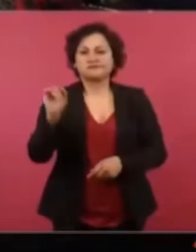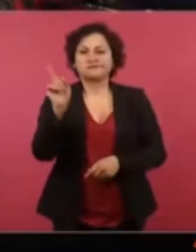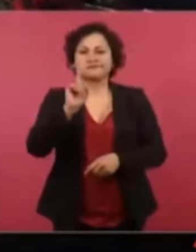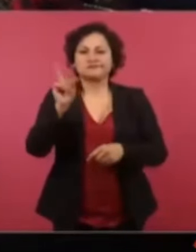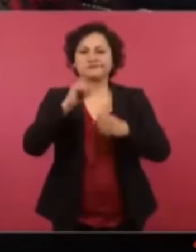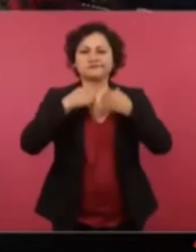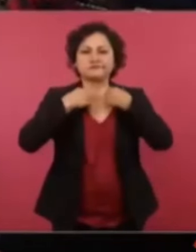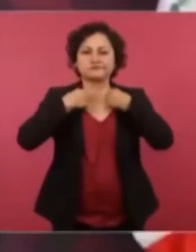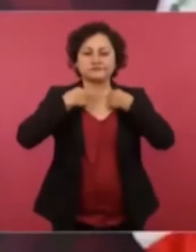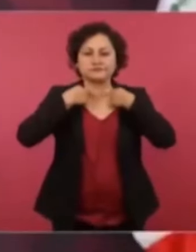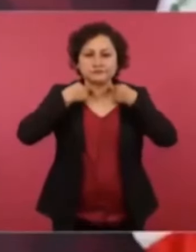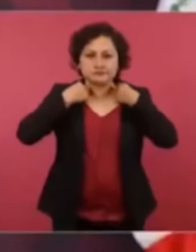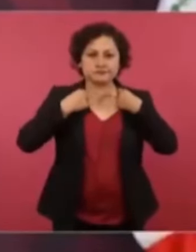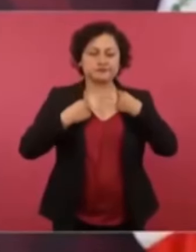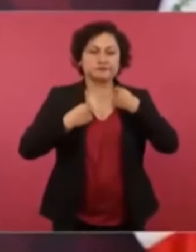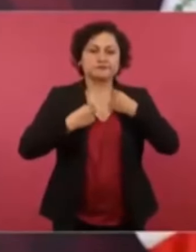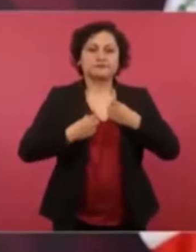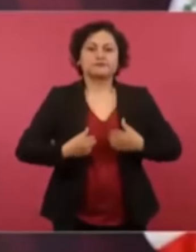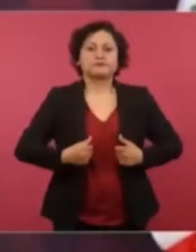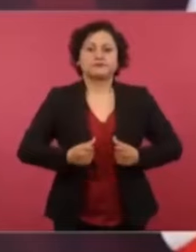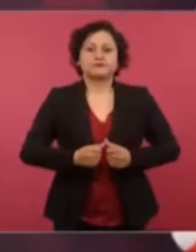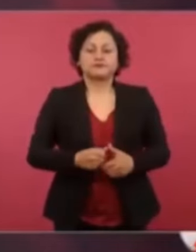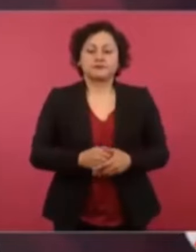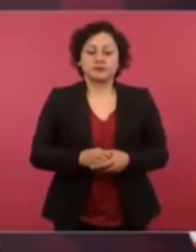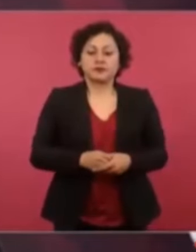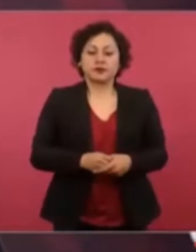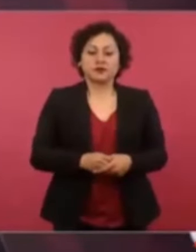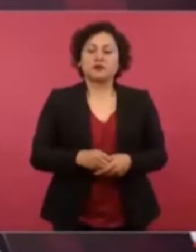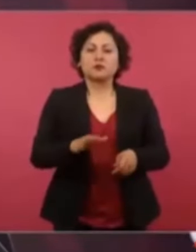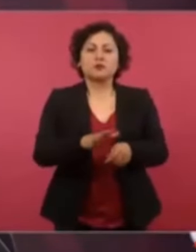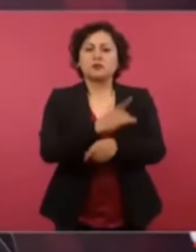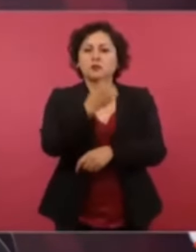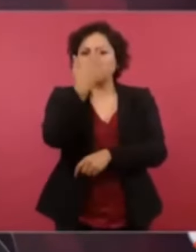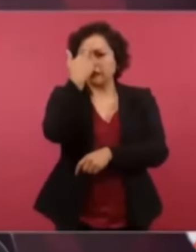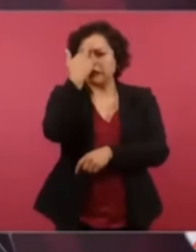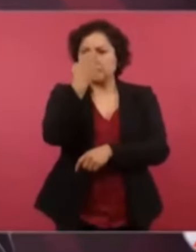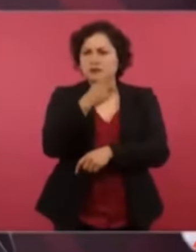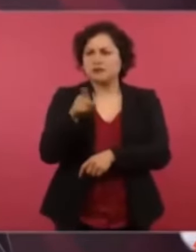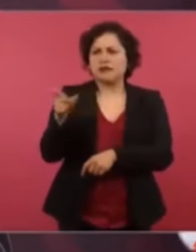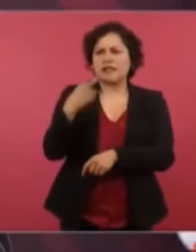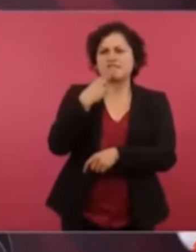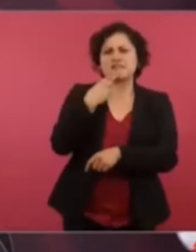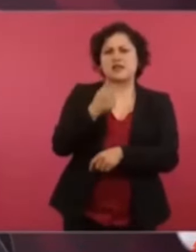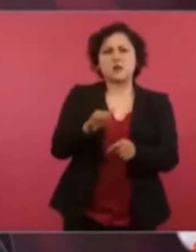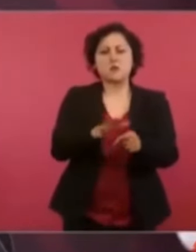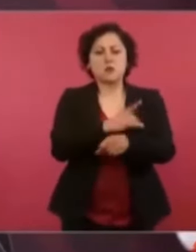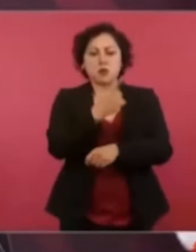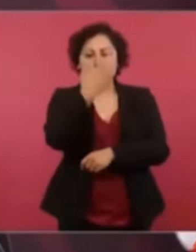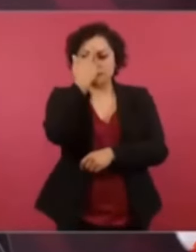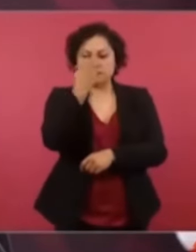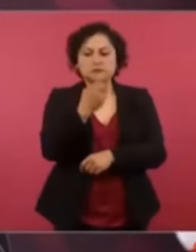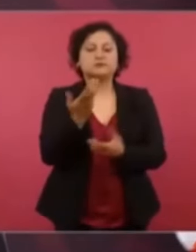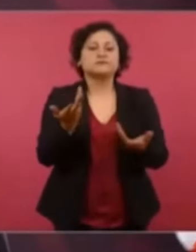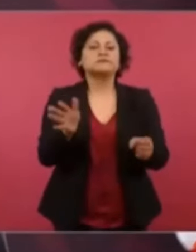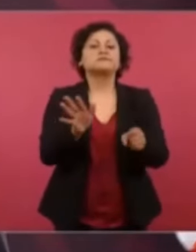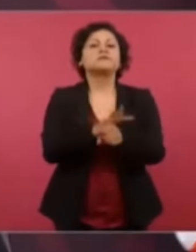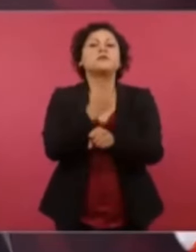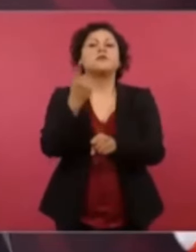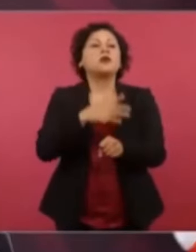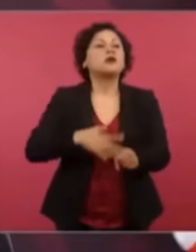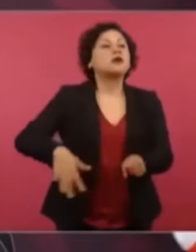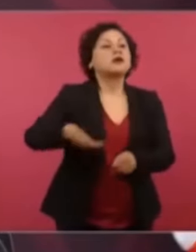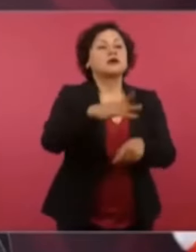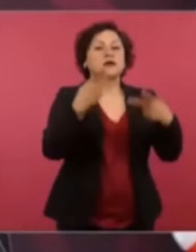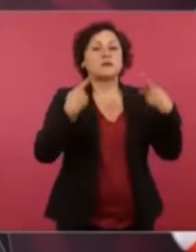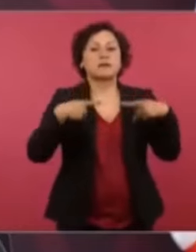primero porque nuestro pueblo está muy consciente y segundo y porque está a lo